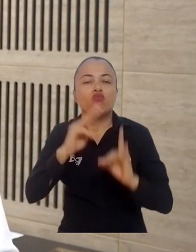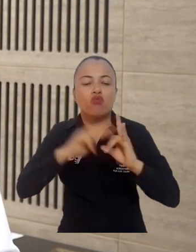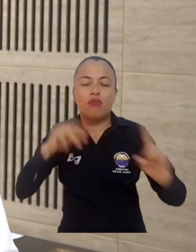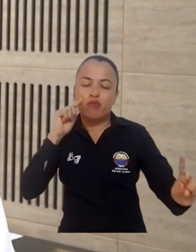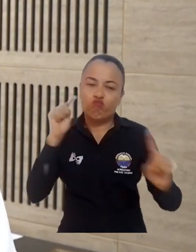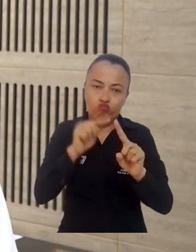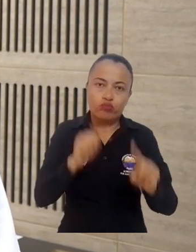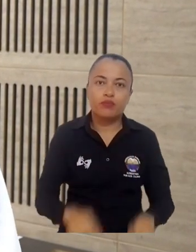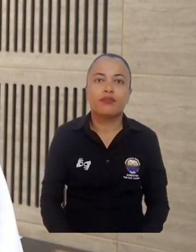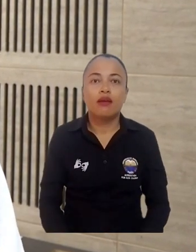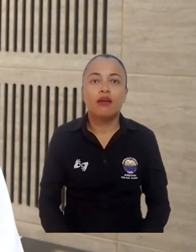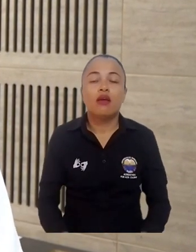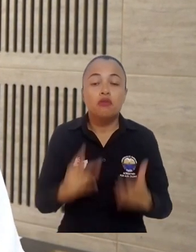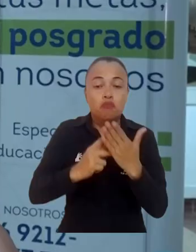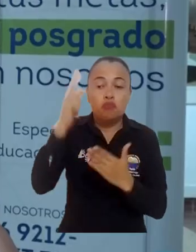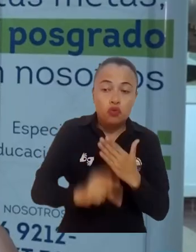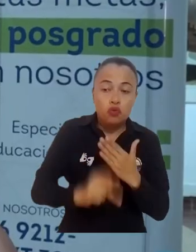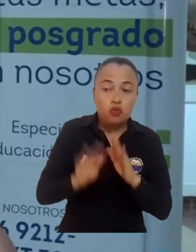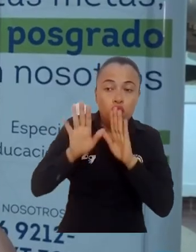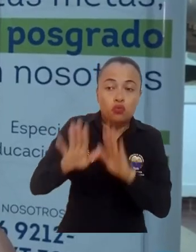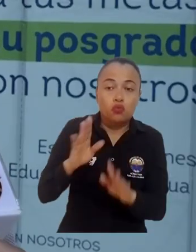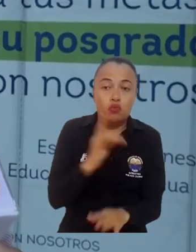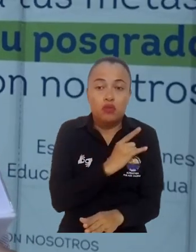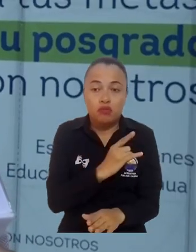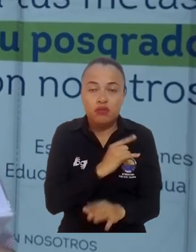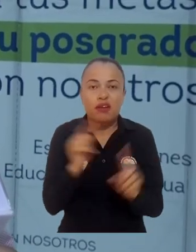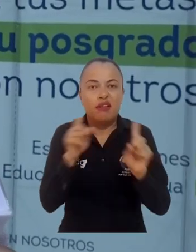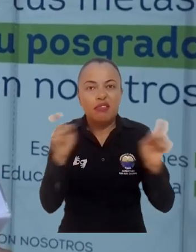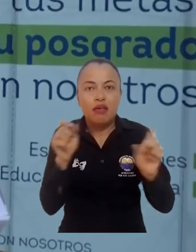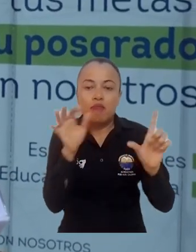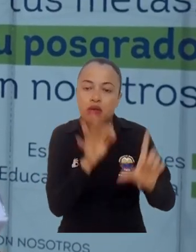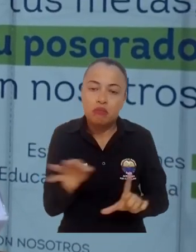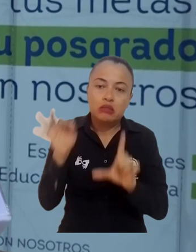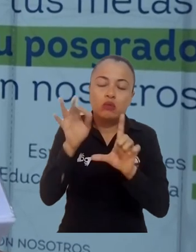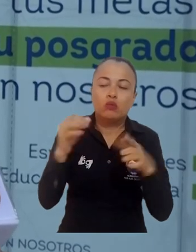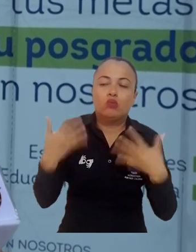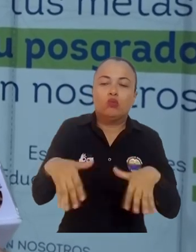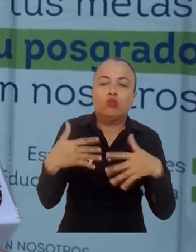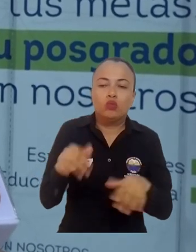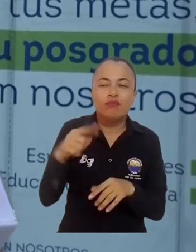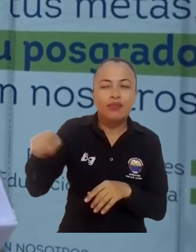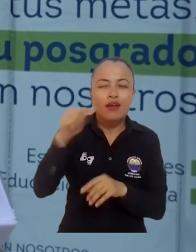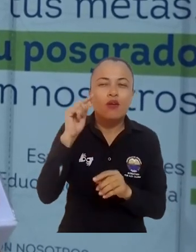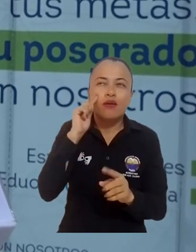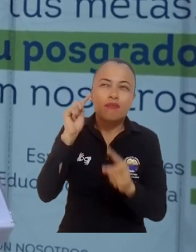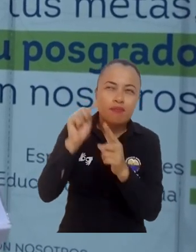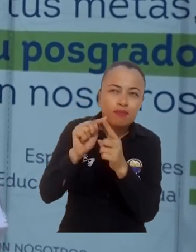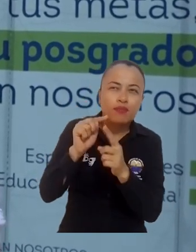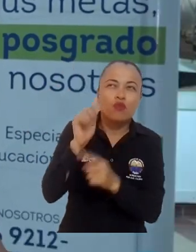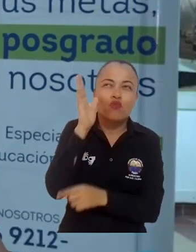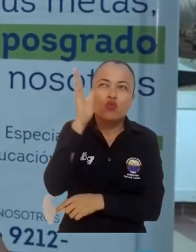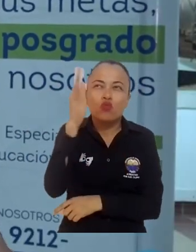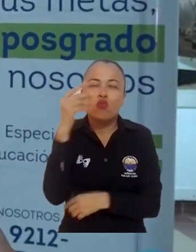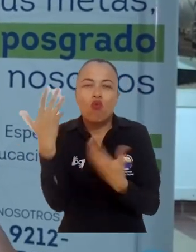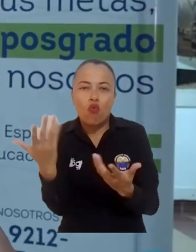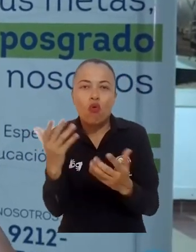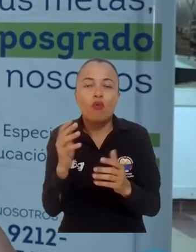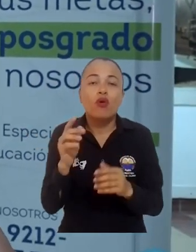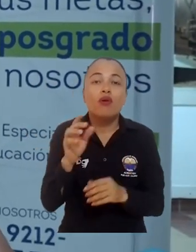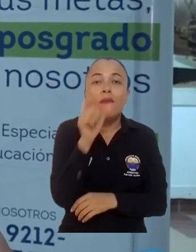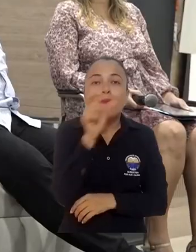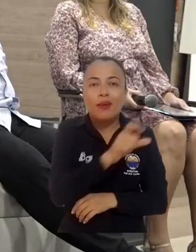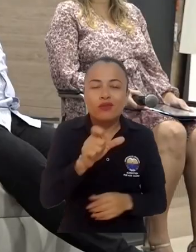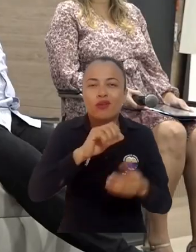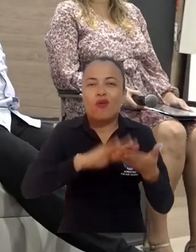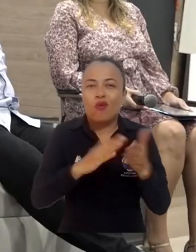la Universidad del Magdalena está trabajando de forma decidida. Veo muy bien todo el proyecto que tiene la Universidad con estas especializaciones, por la visión